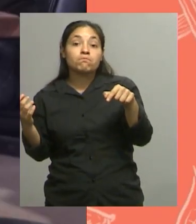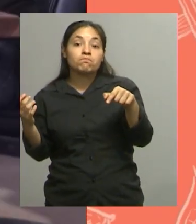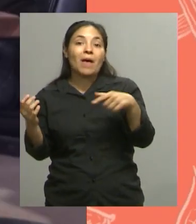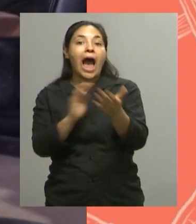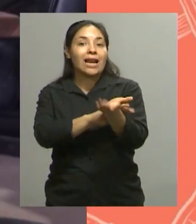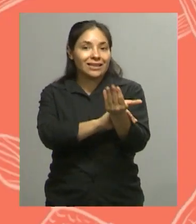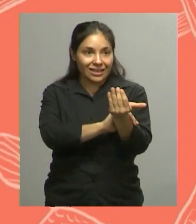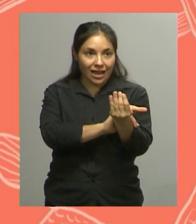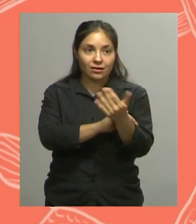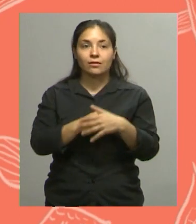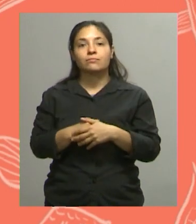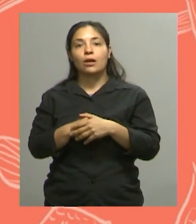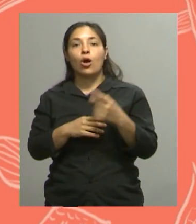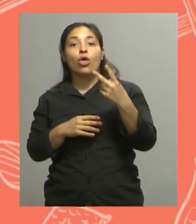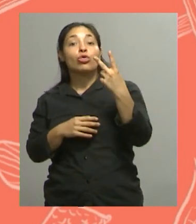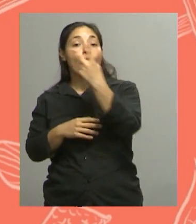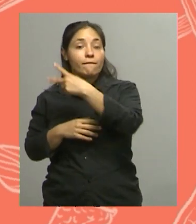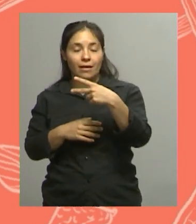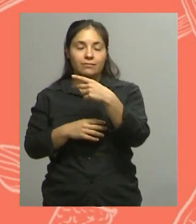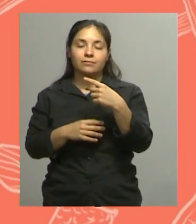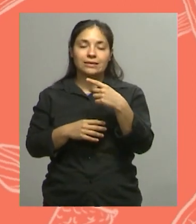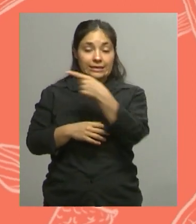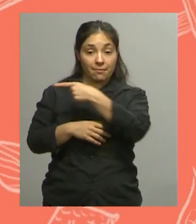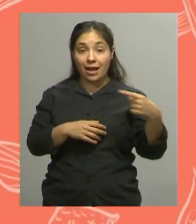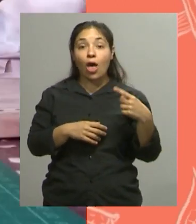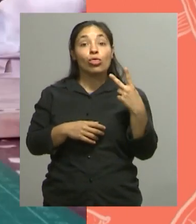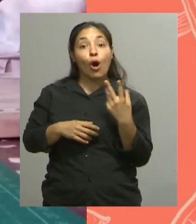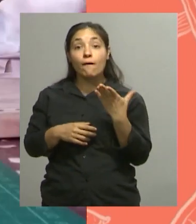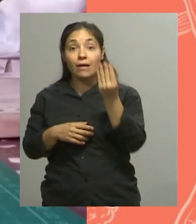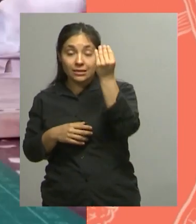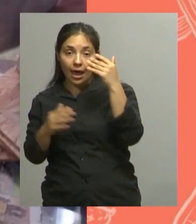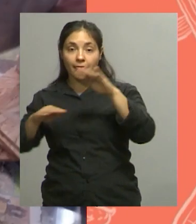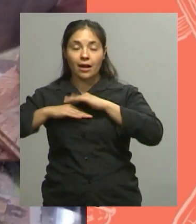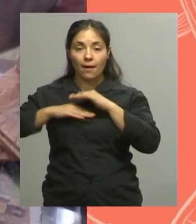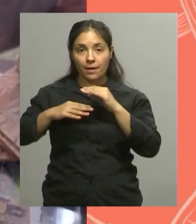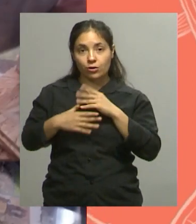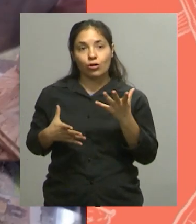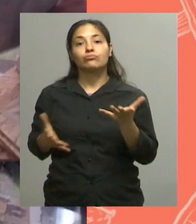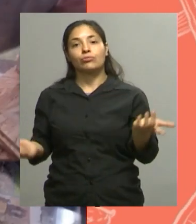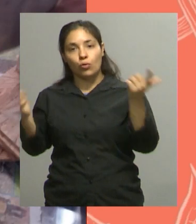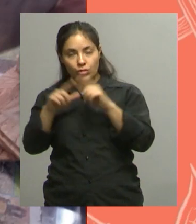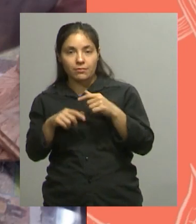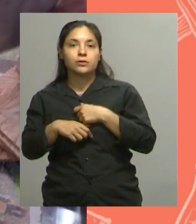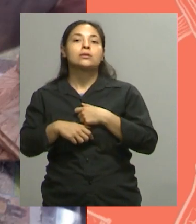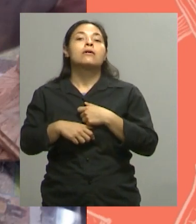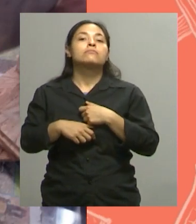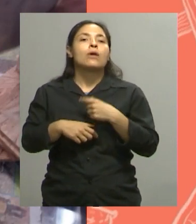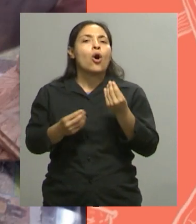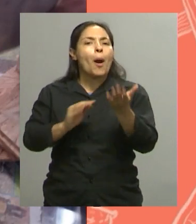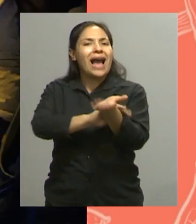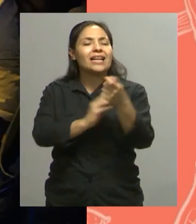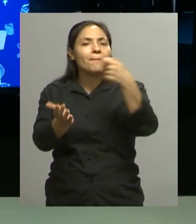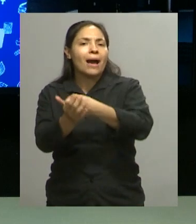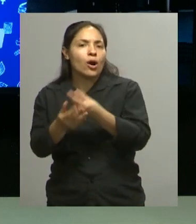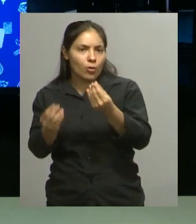Nos juntamos dos veces por semana los entrenamientos ¿Y cómo hacen para tener ese dinero para alquilar la Nosotros le estamos cobrando, por ejemplo, una cuota